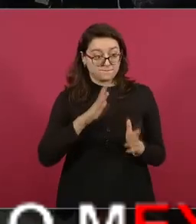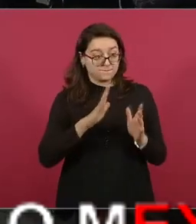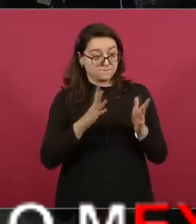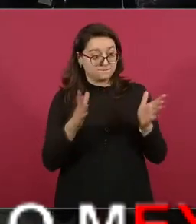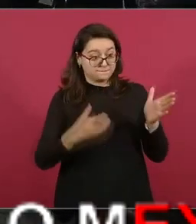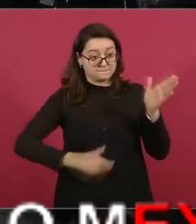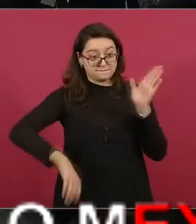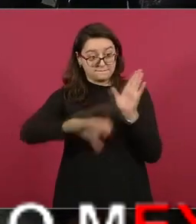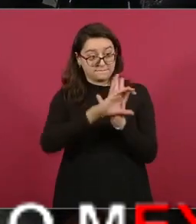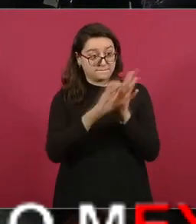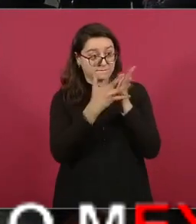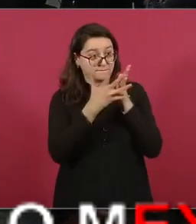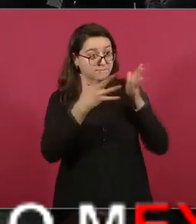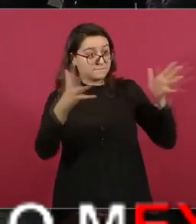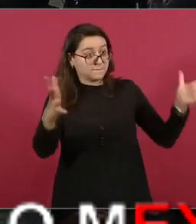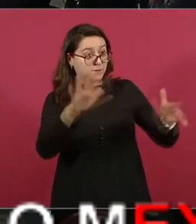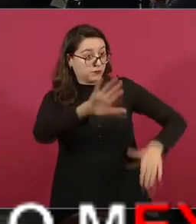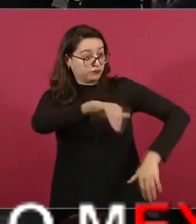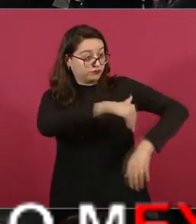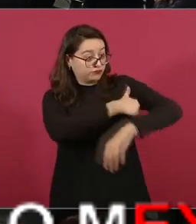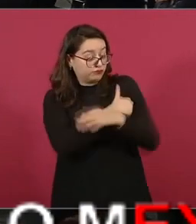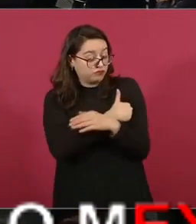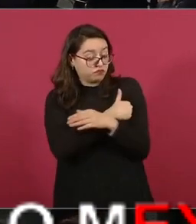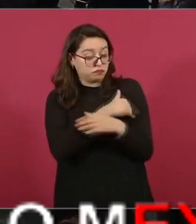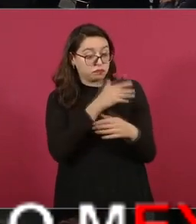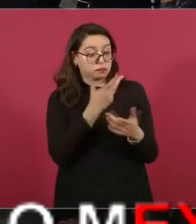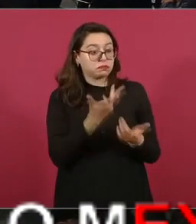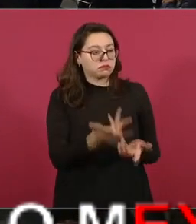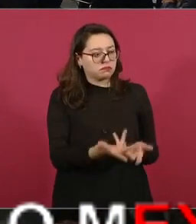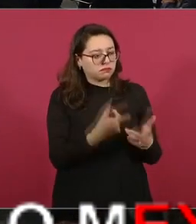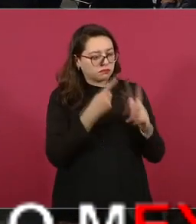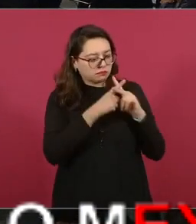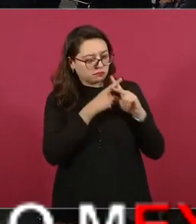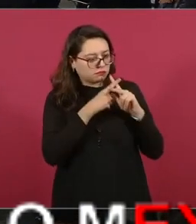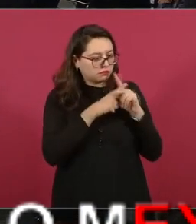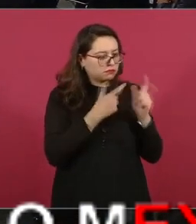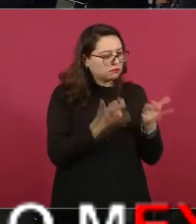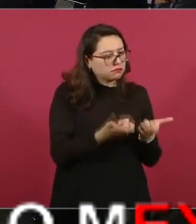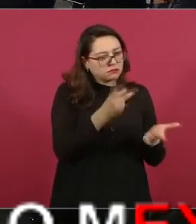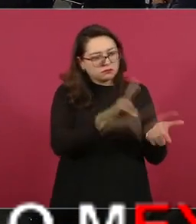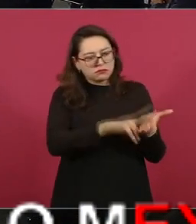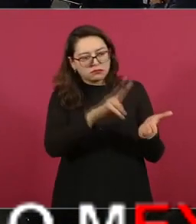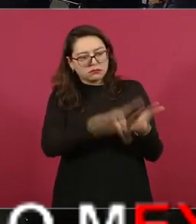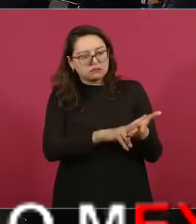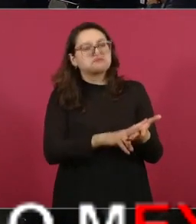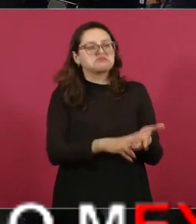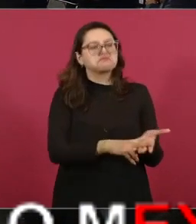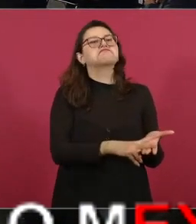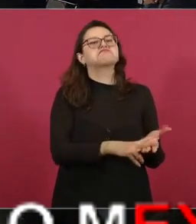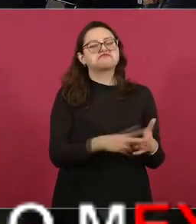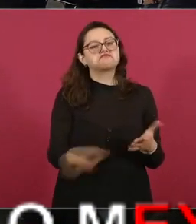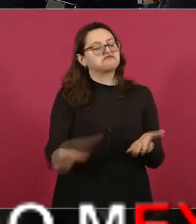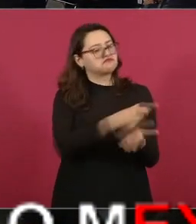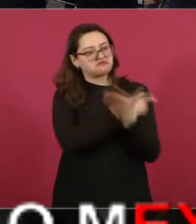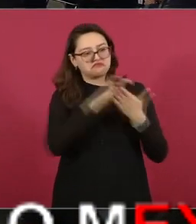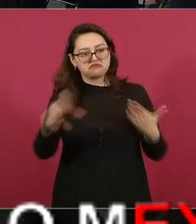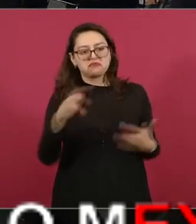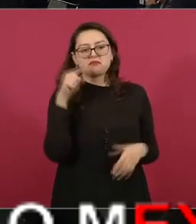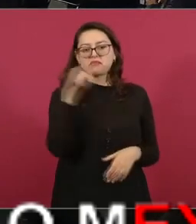se estableció el precio y dijimos adelante